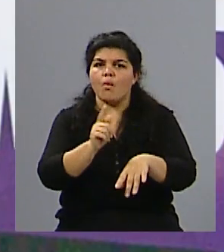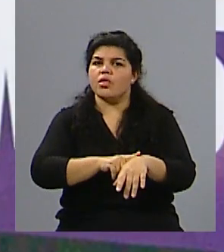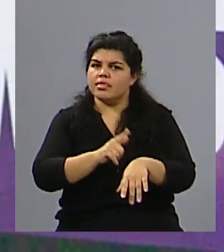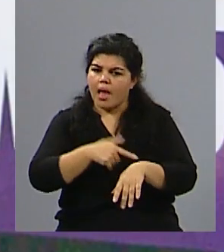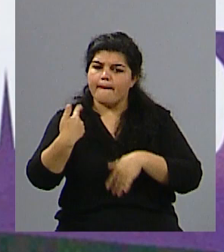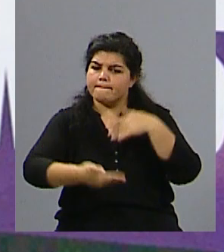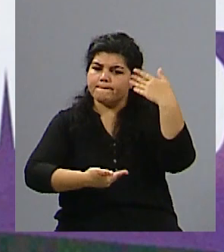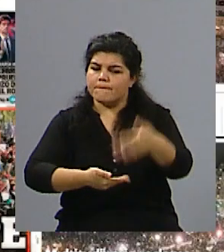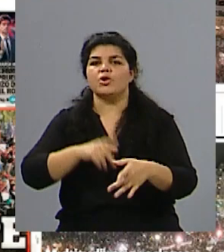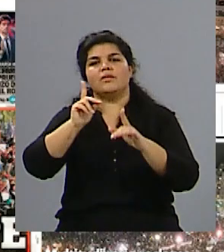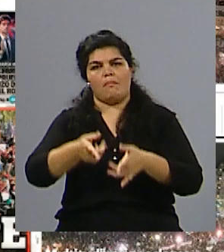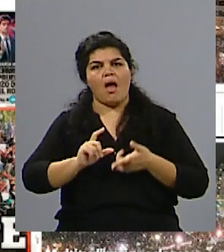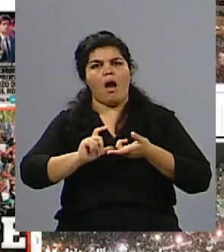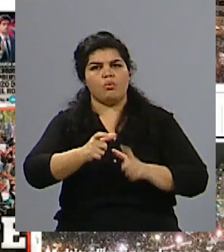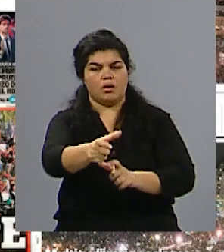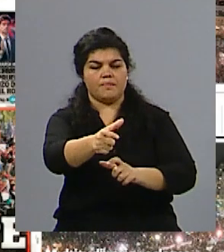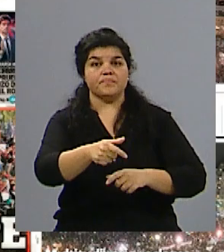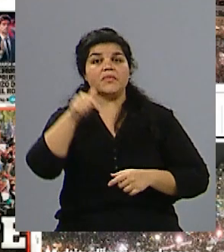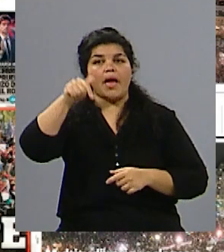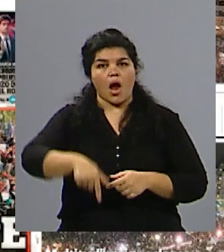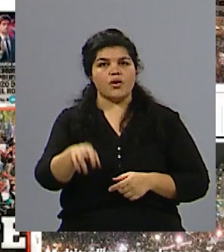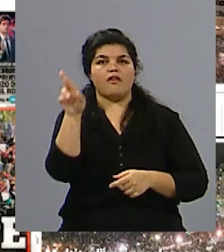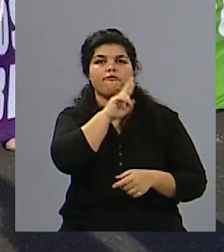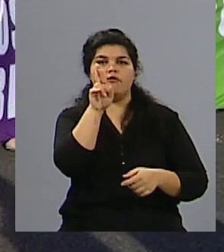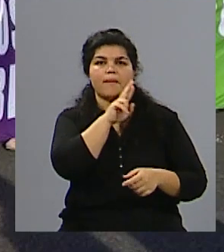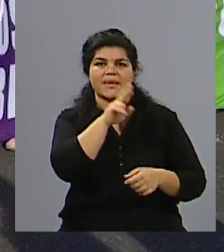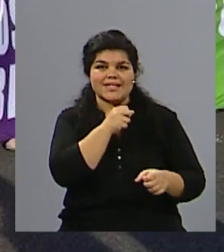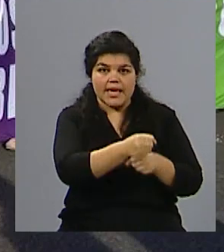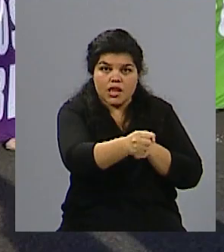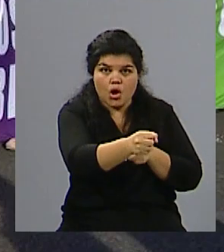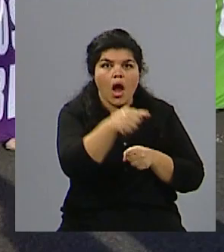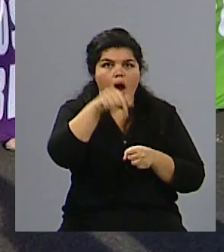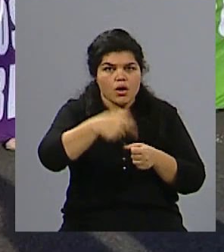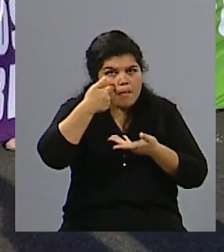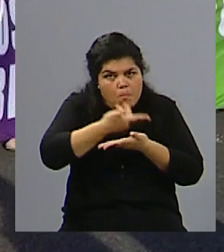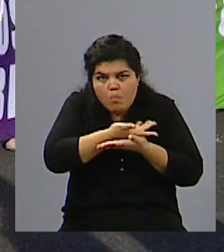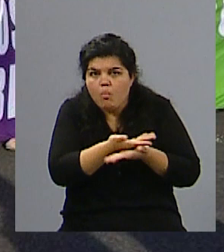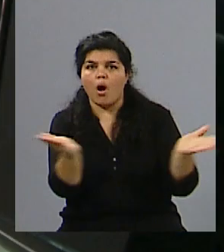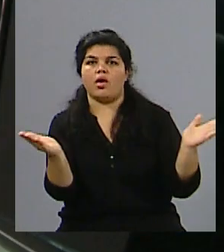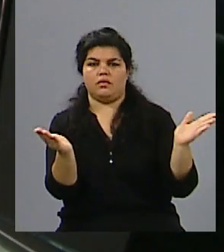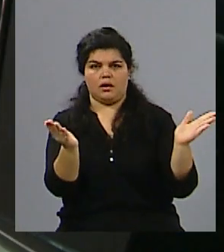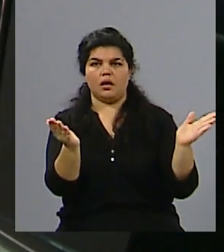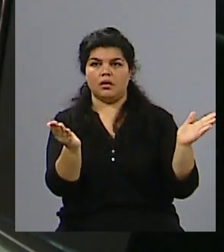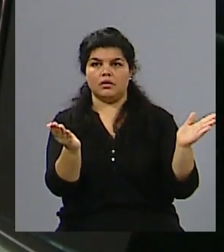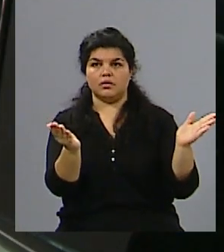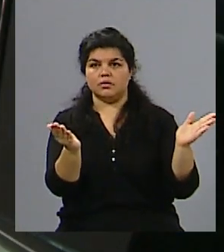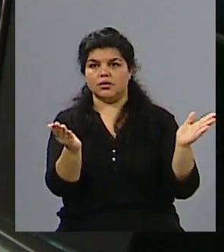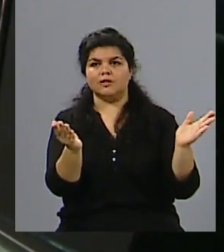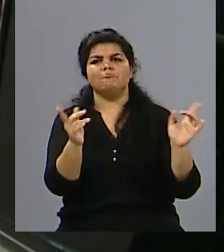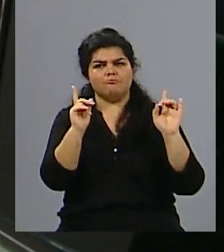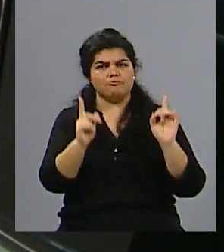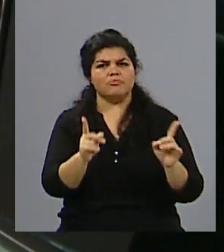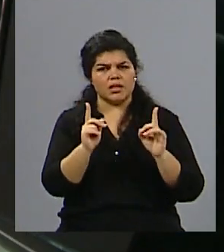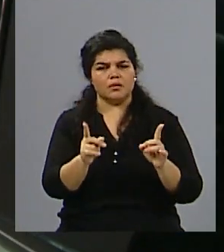los femicidios han logrado visibilizarse, hemos podido hablar de esto que desafortunadamente se ha hablado en